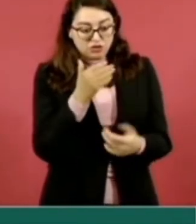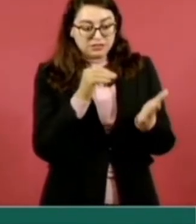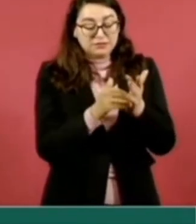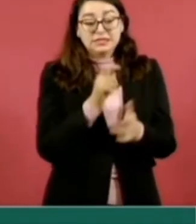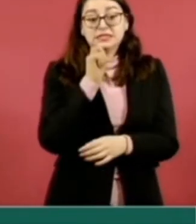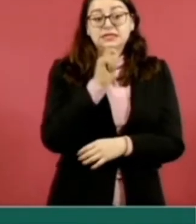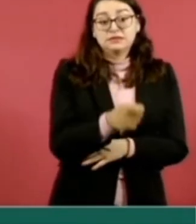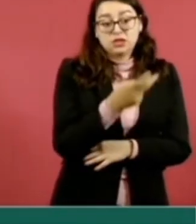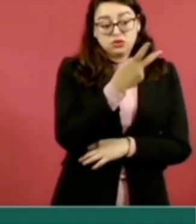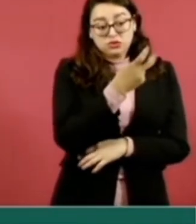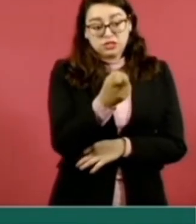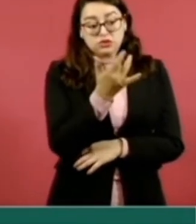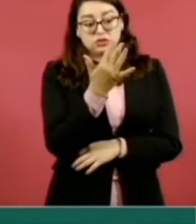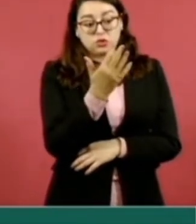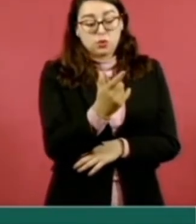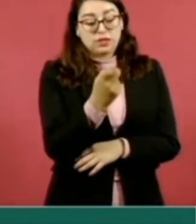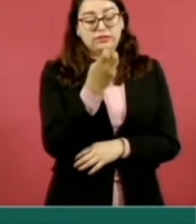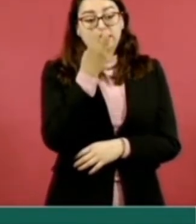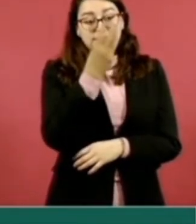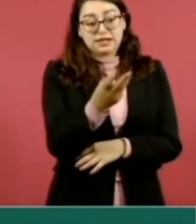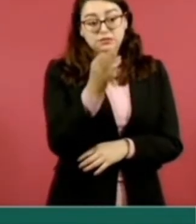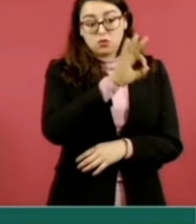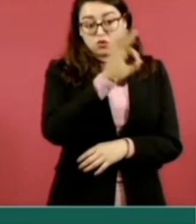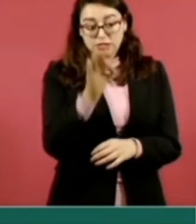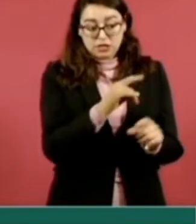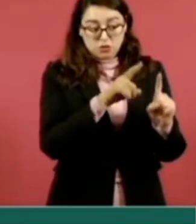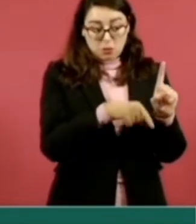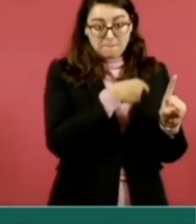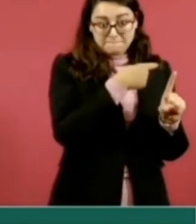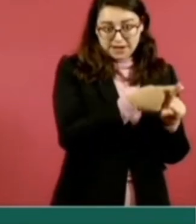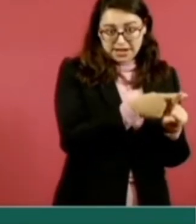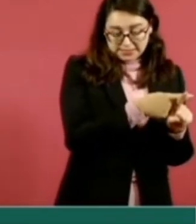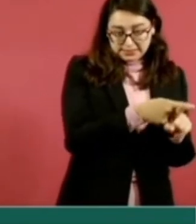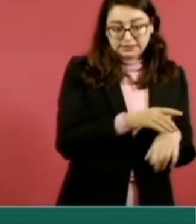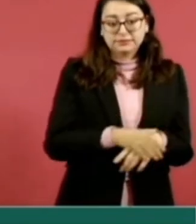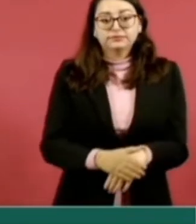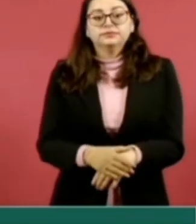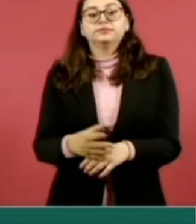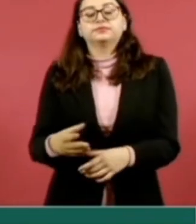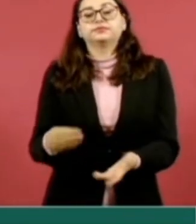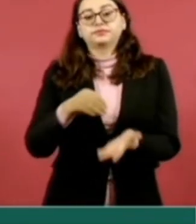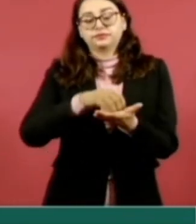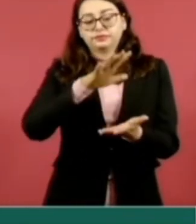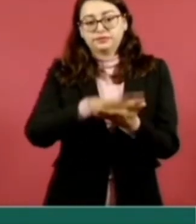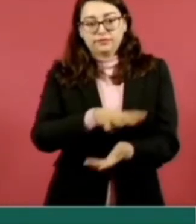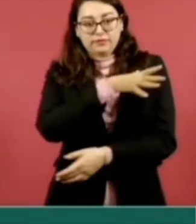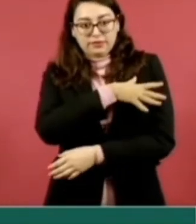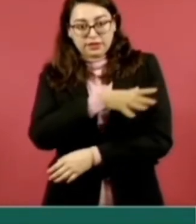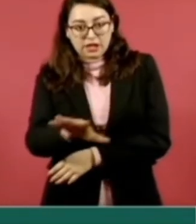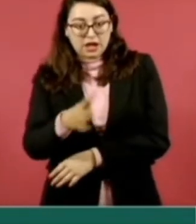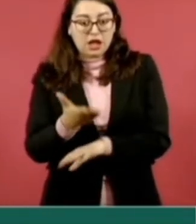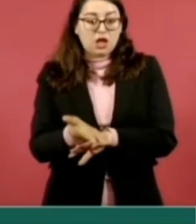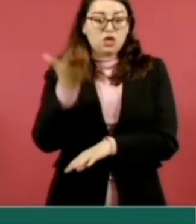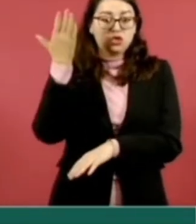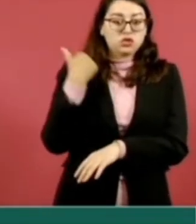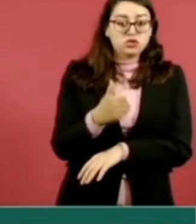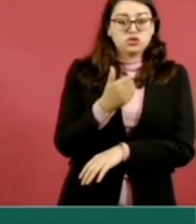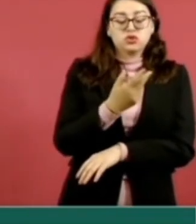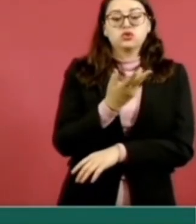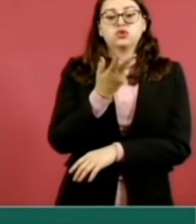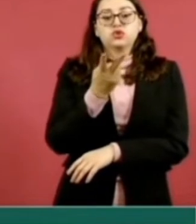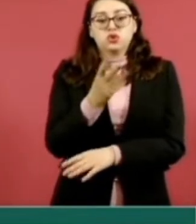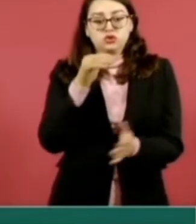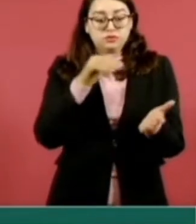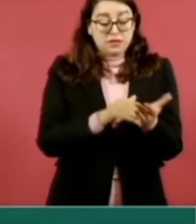253 por ciento. Las consultas de medicina familiar pasaron de 2 mil 269 a 8 mil